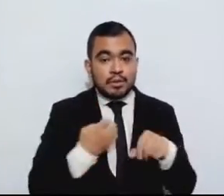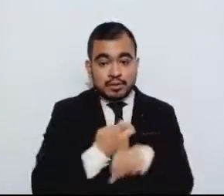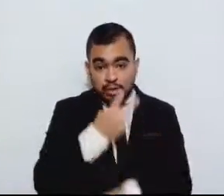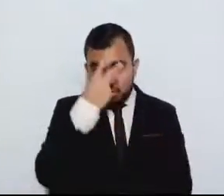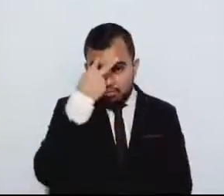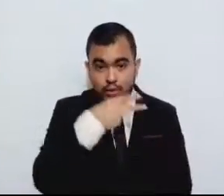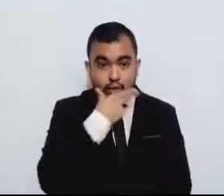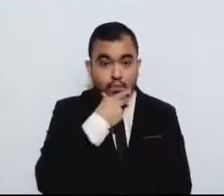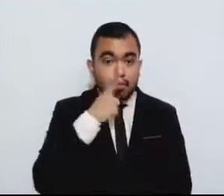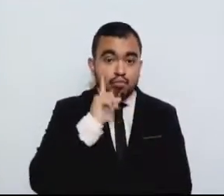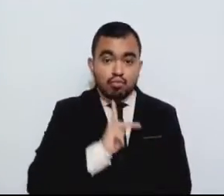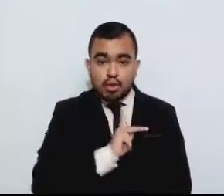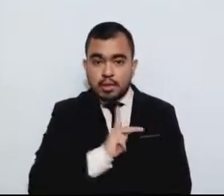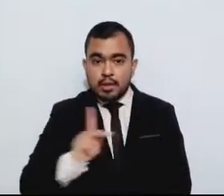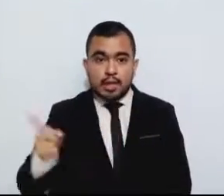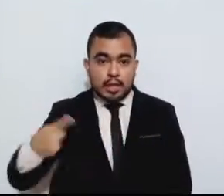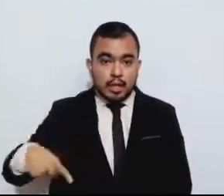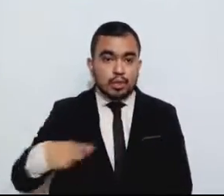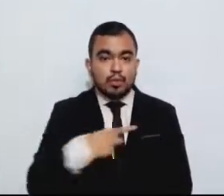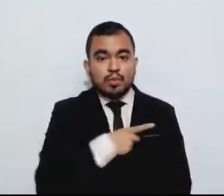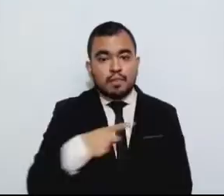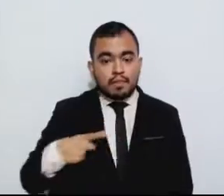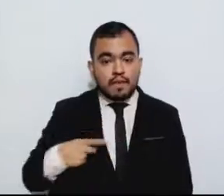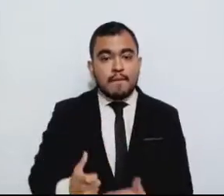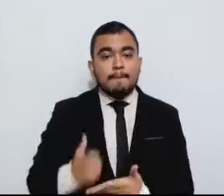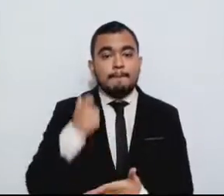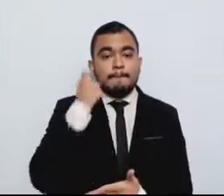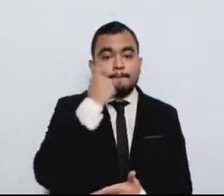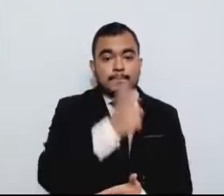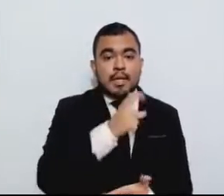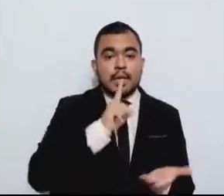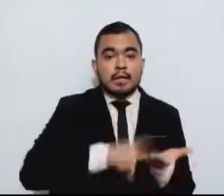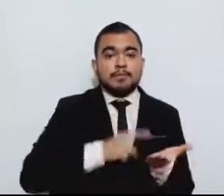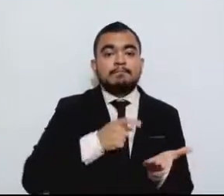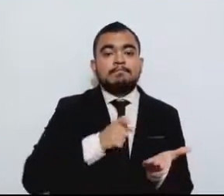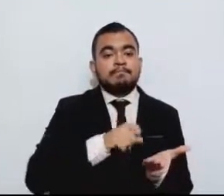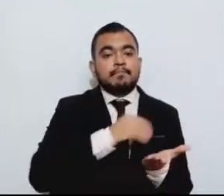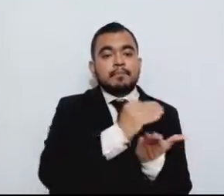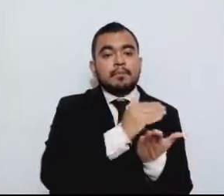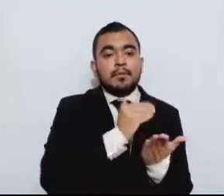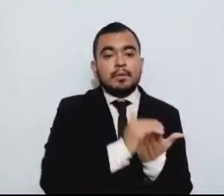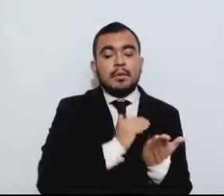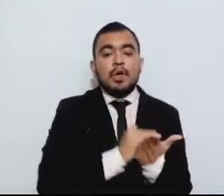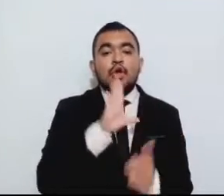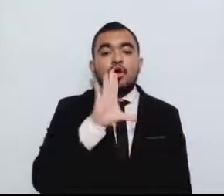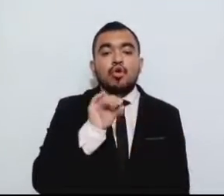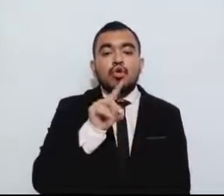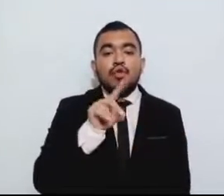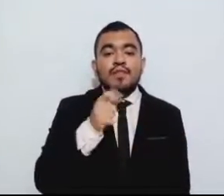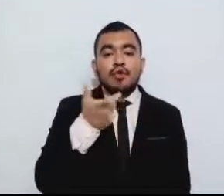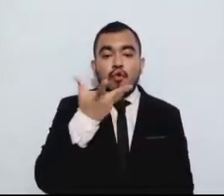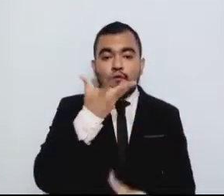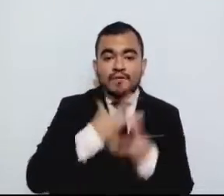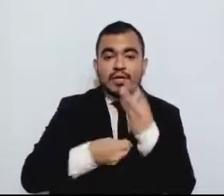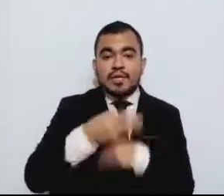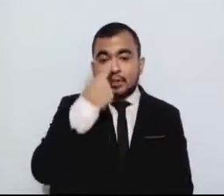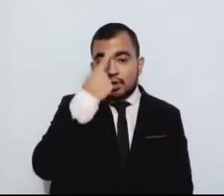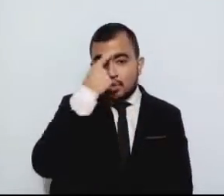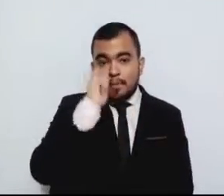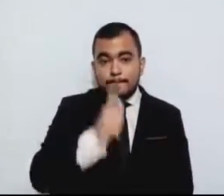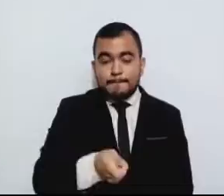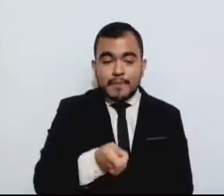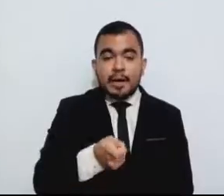los derechos establecidos al Código Financiero para la baja total de los vehículos o bien para la